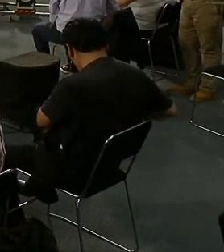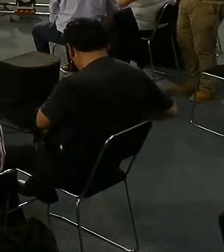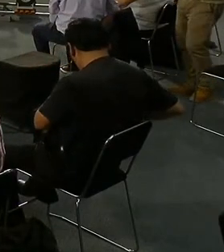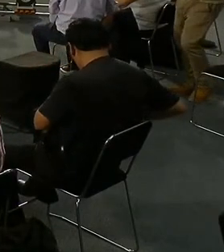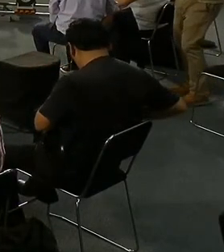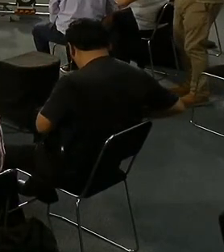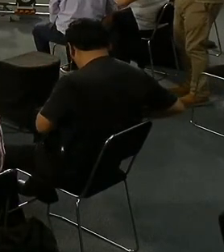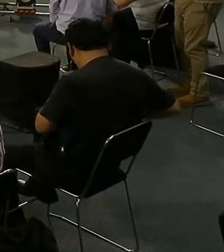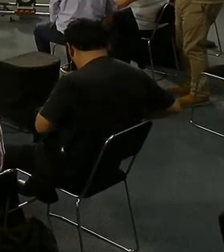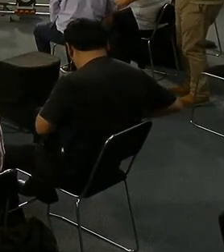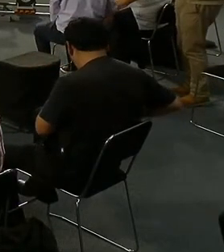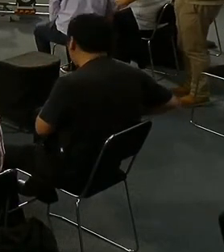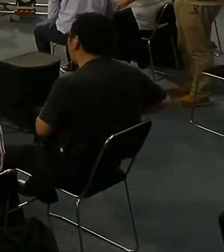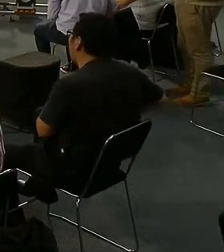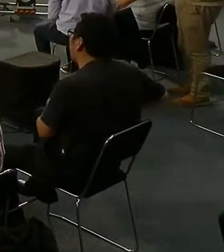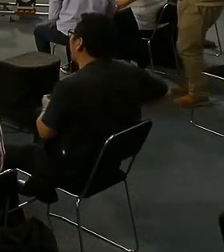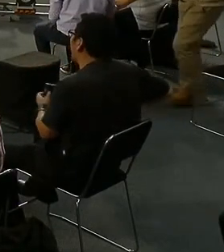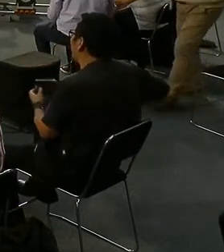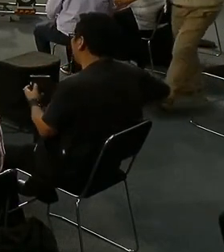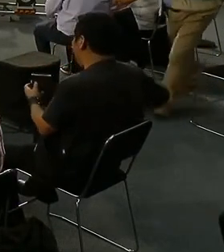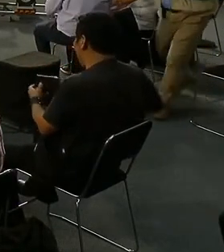Buenas tardes.